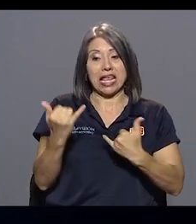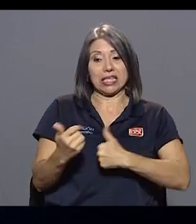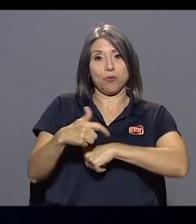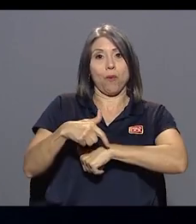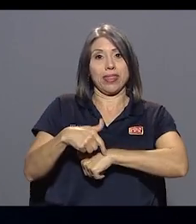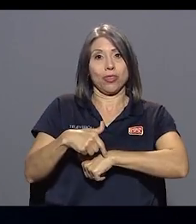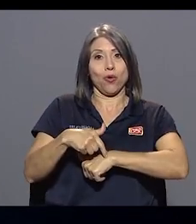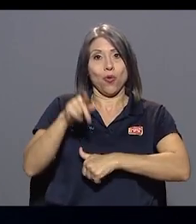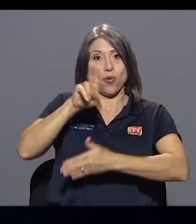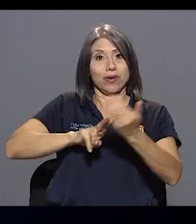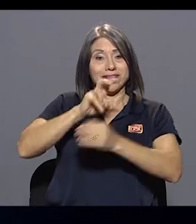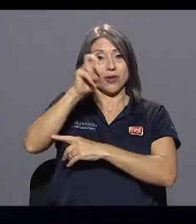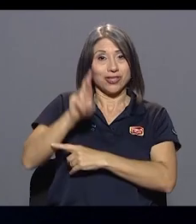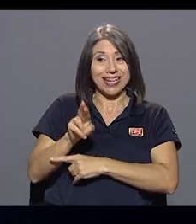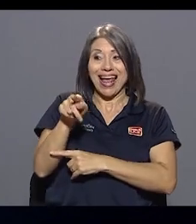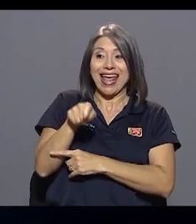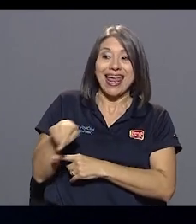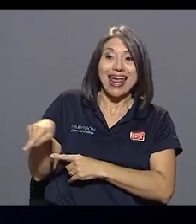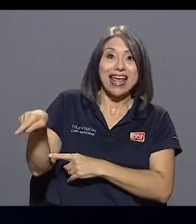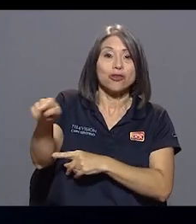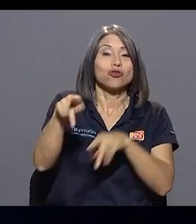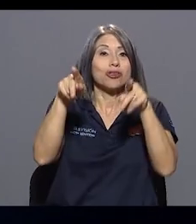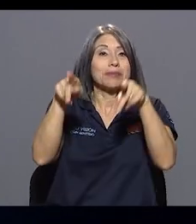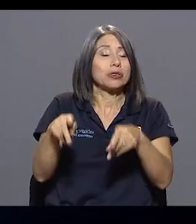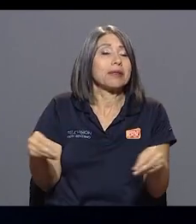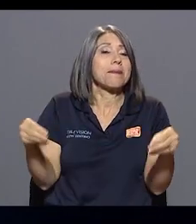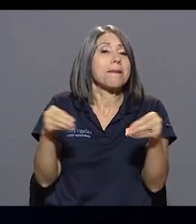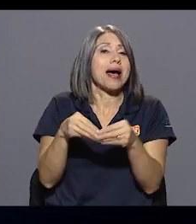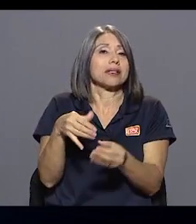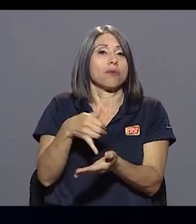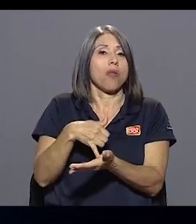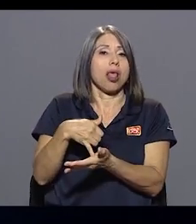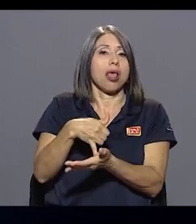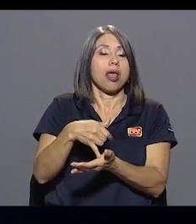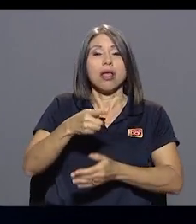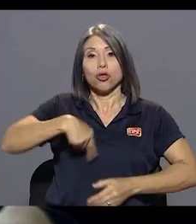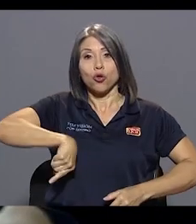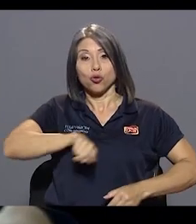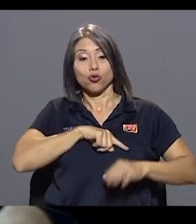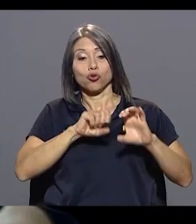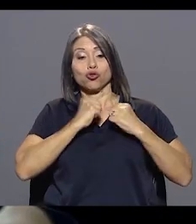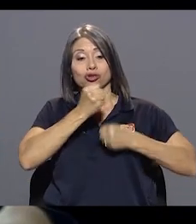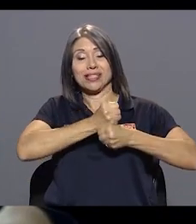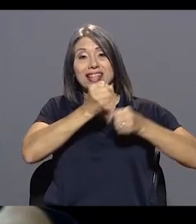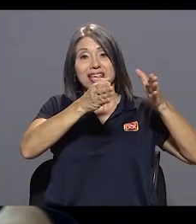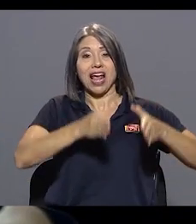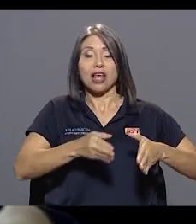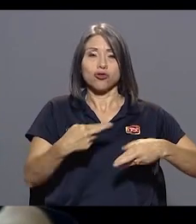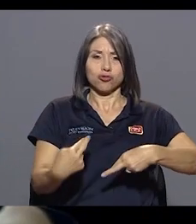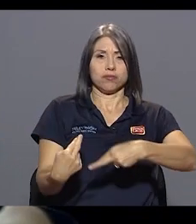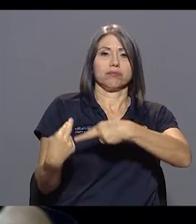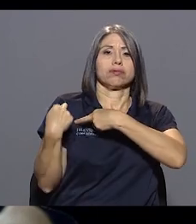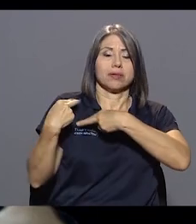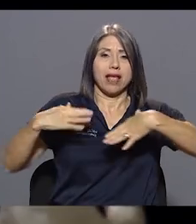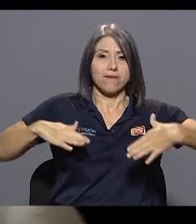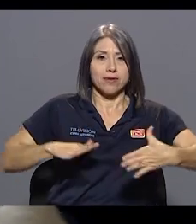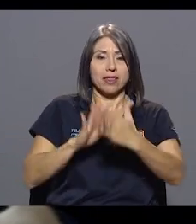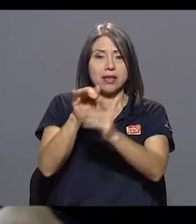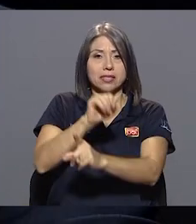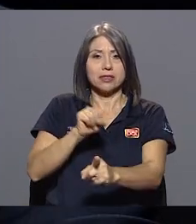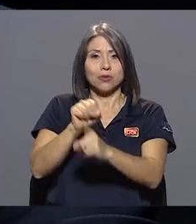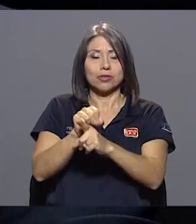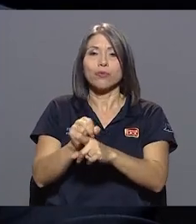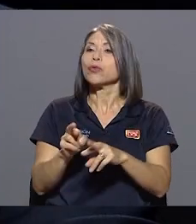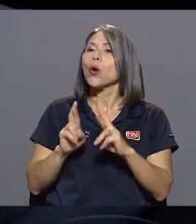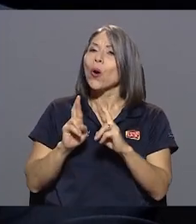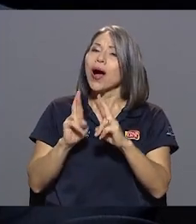tipo de funcionarios y de personas más vulnerables y queremos como sindicato y es nuestro deber enfrentar esta situación. Ojalá